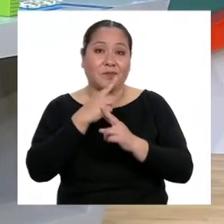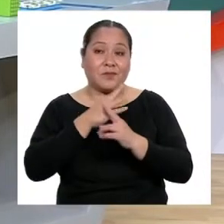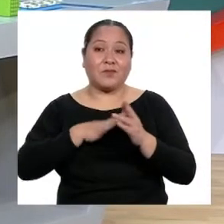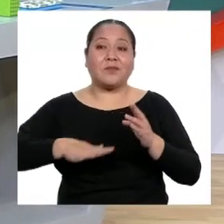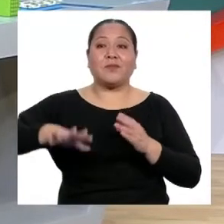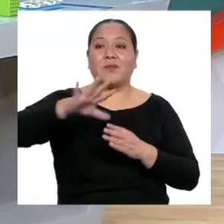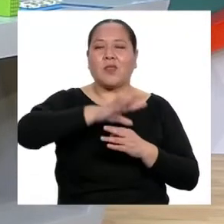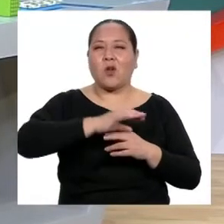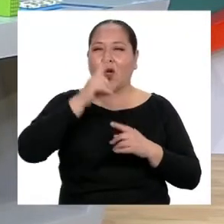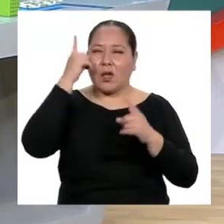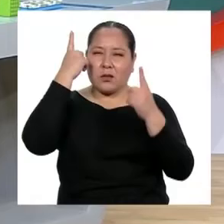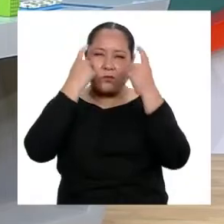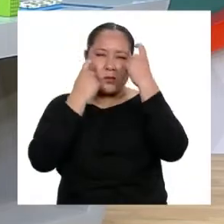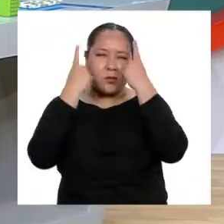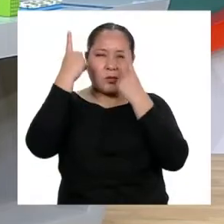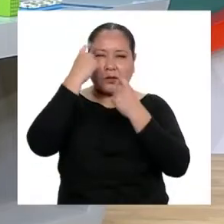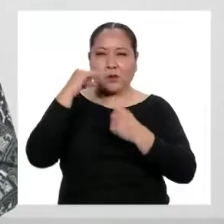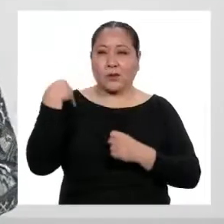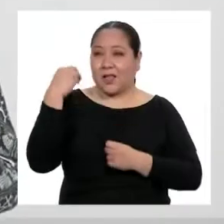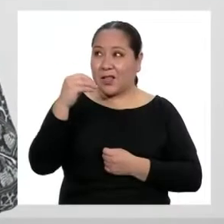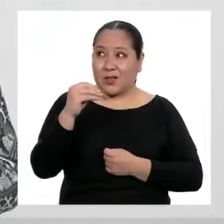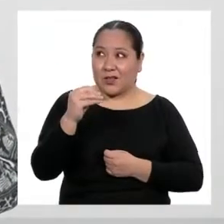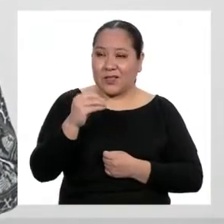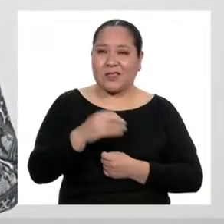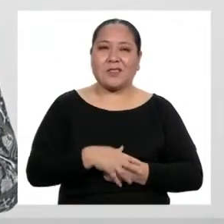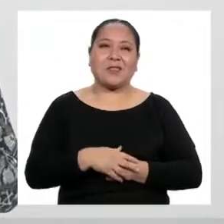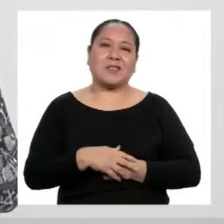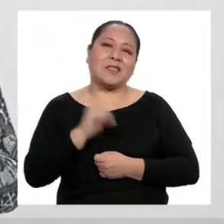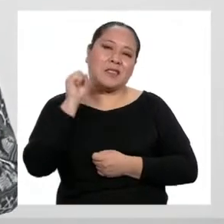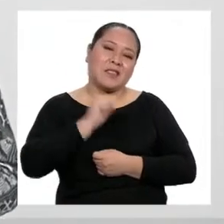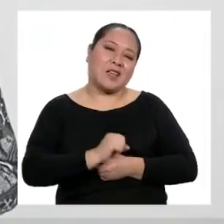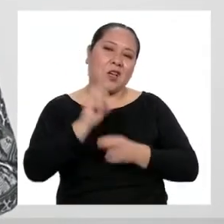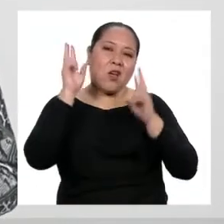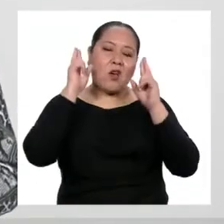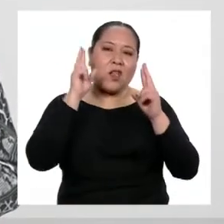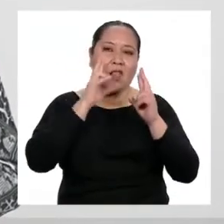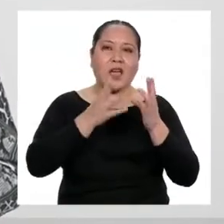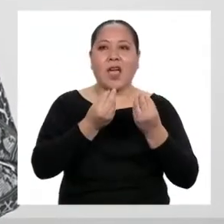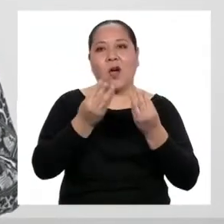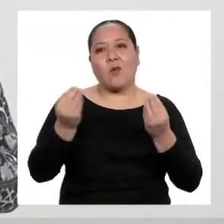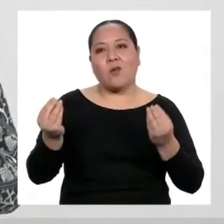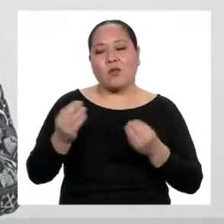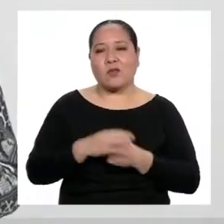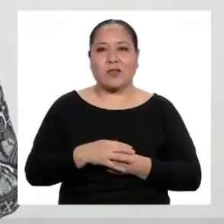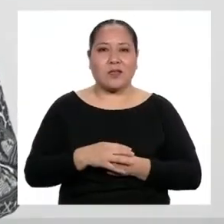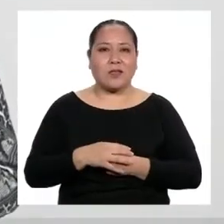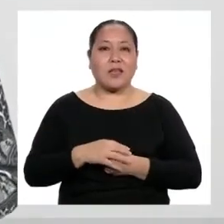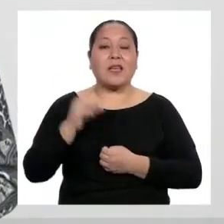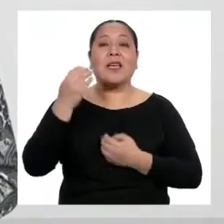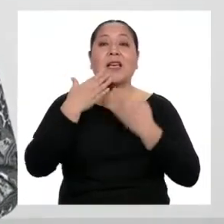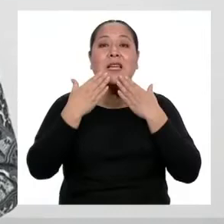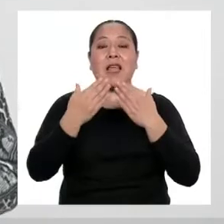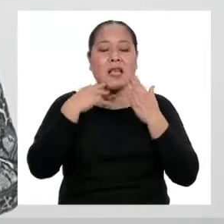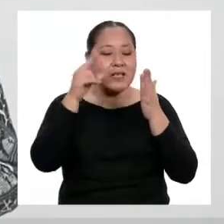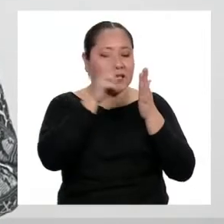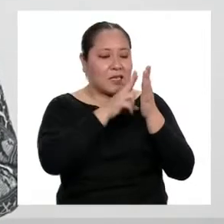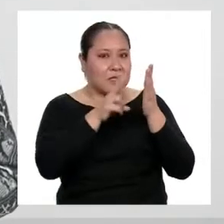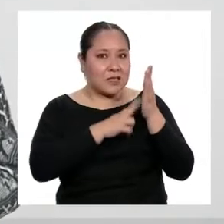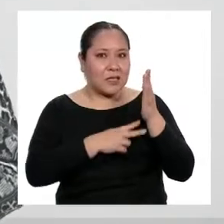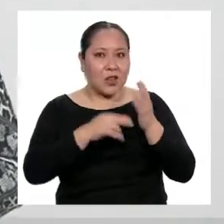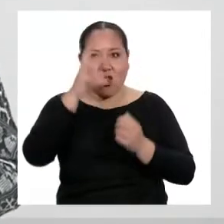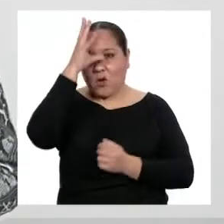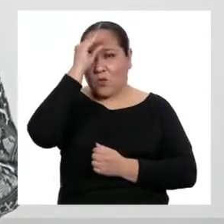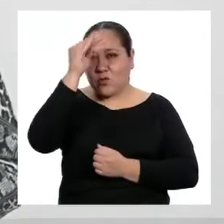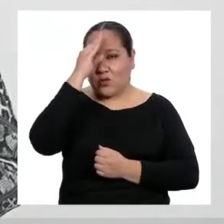todas las interrogantes de la adolescencia. Esperemos que a la mayoría y gracias a la lectura, los chicos y